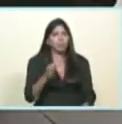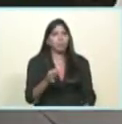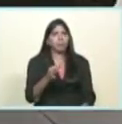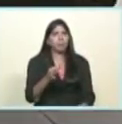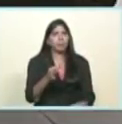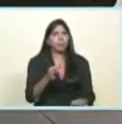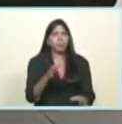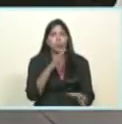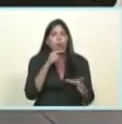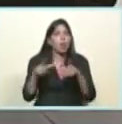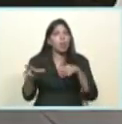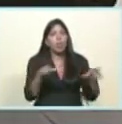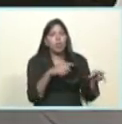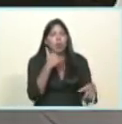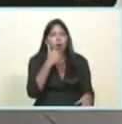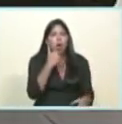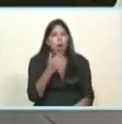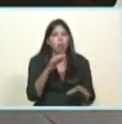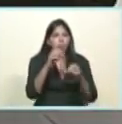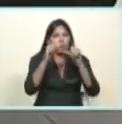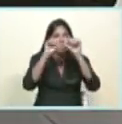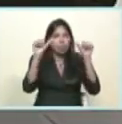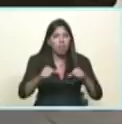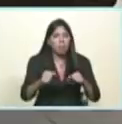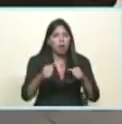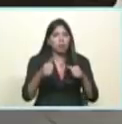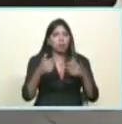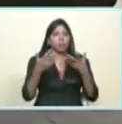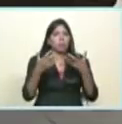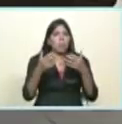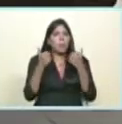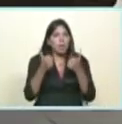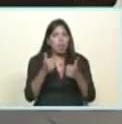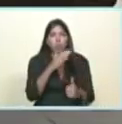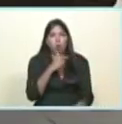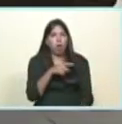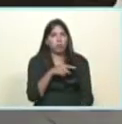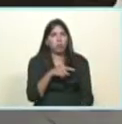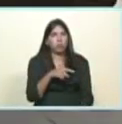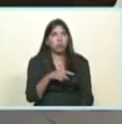hay que decirle al mundo estas serían las terceras elecciones